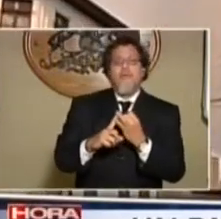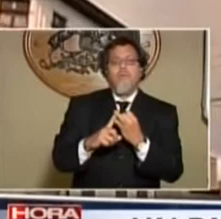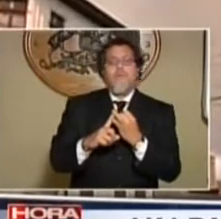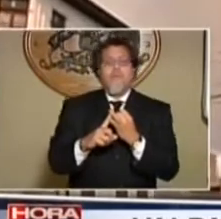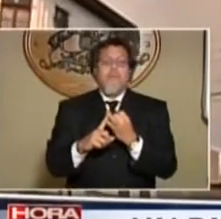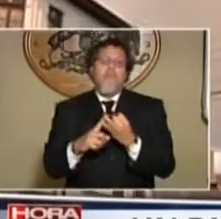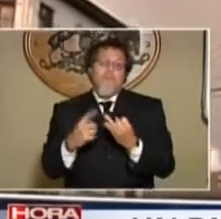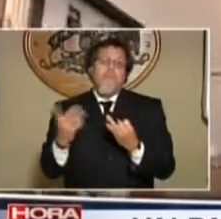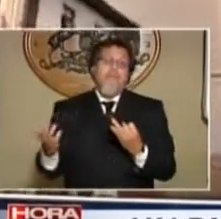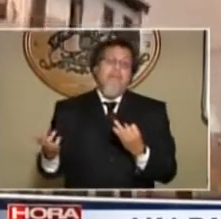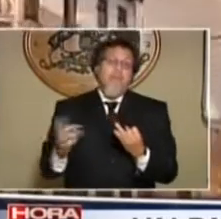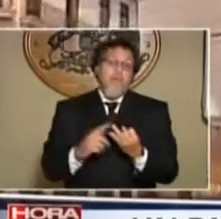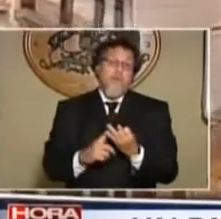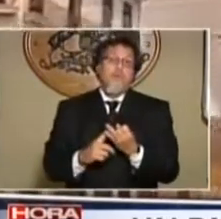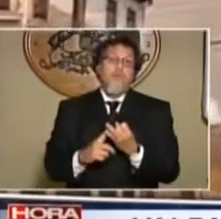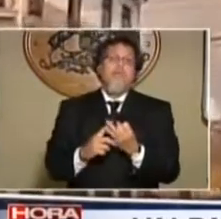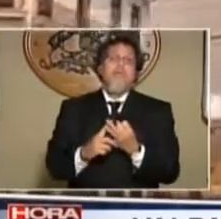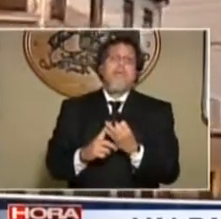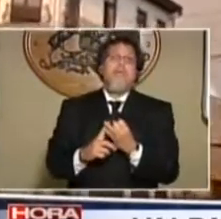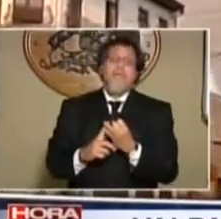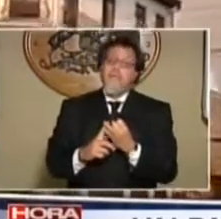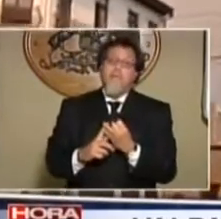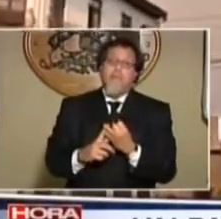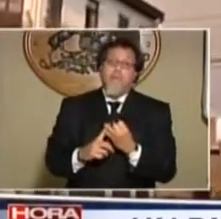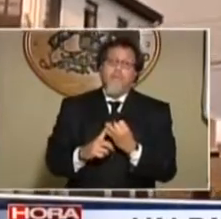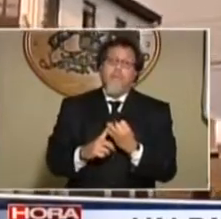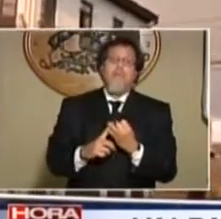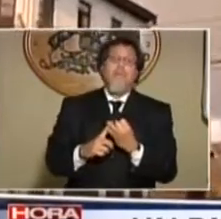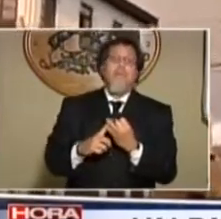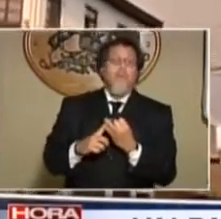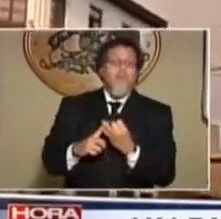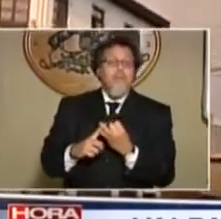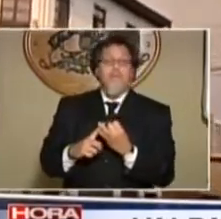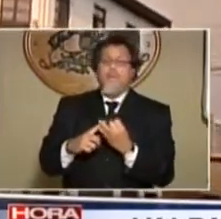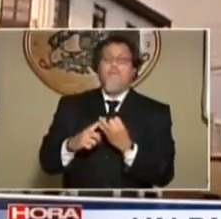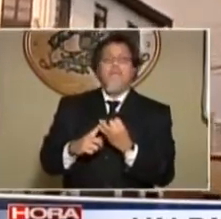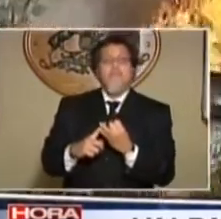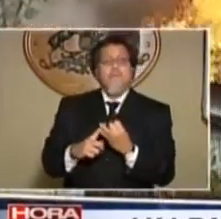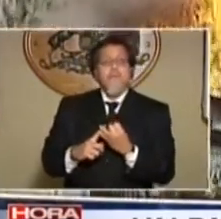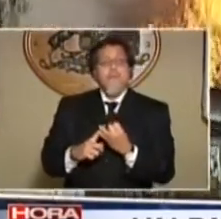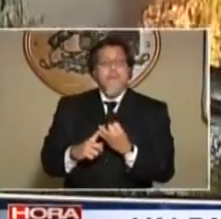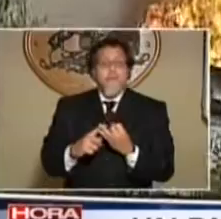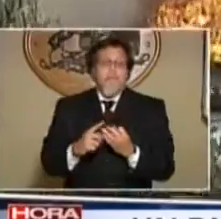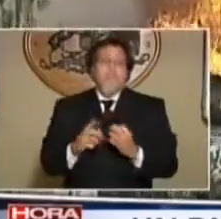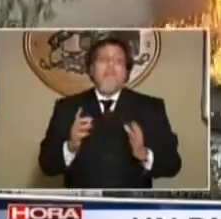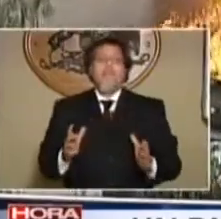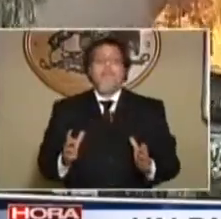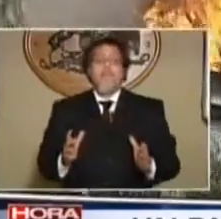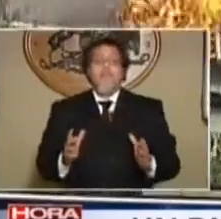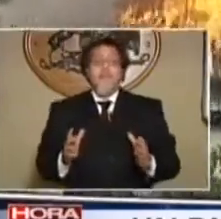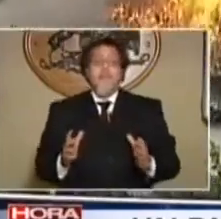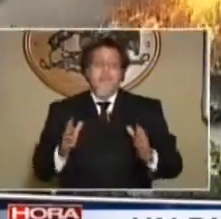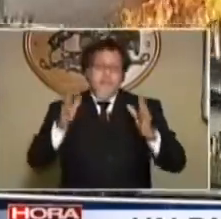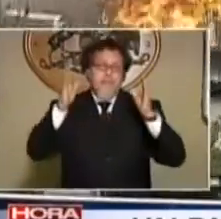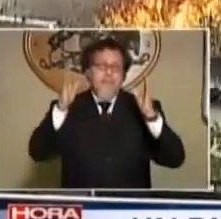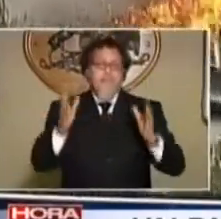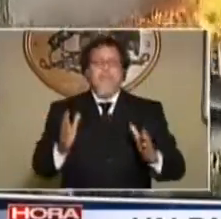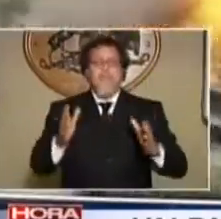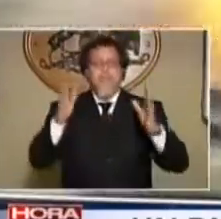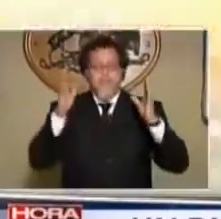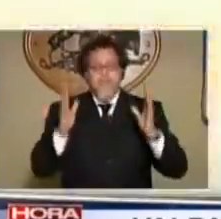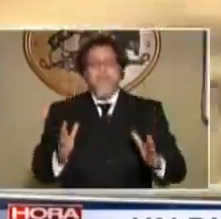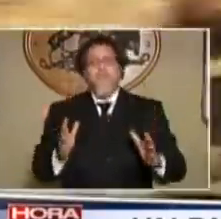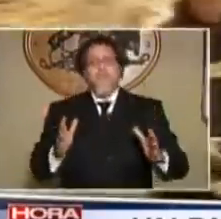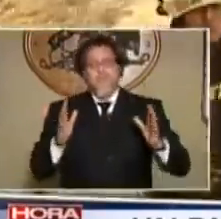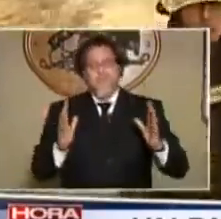financiados tantos aviones si tenemos otras prioridades, porque somos todavía un país emergente, no podemos darnos el lujo tal vez de otros países, pero a me parece que ya la